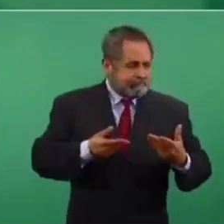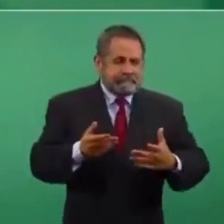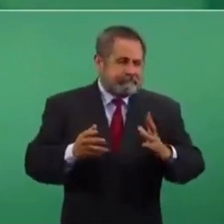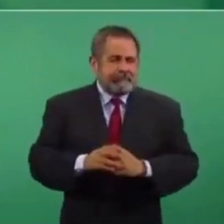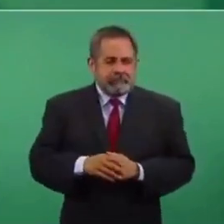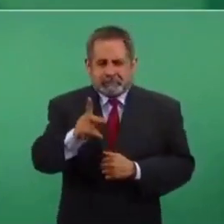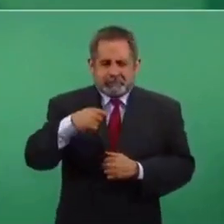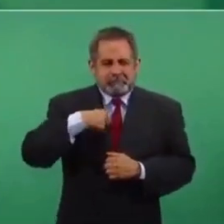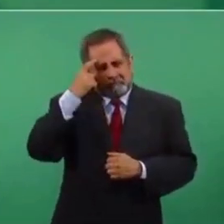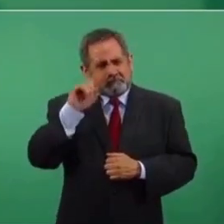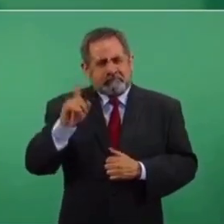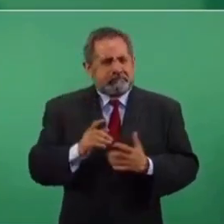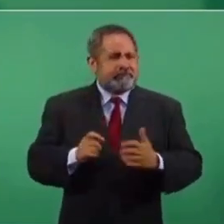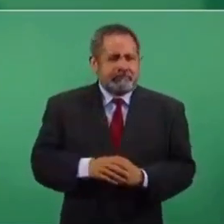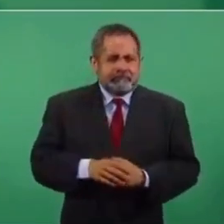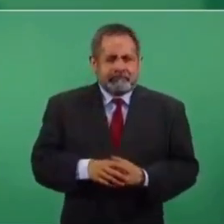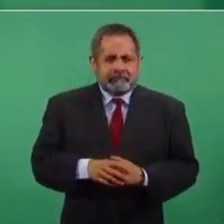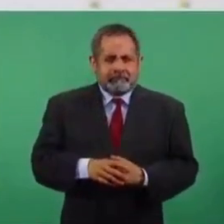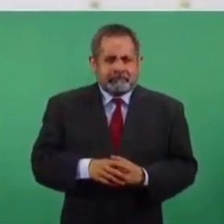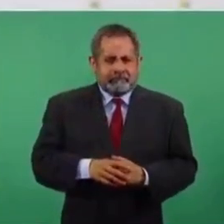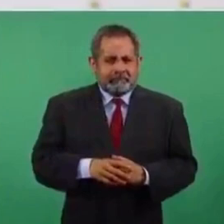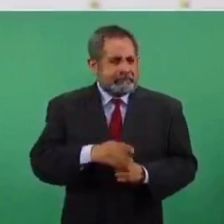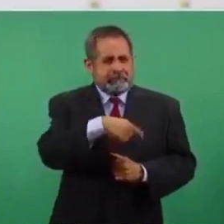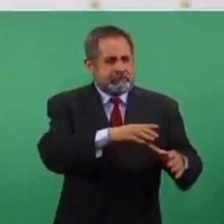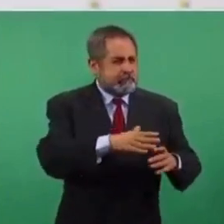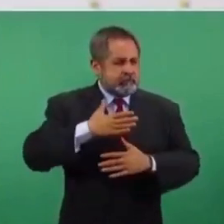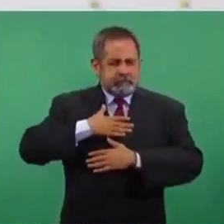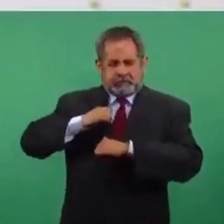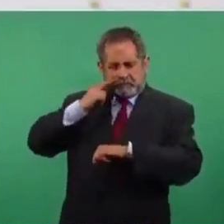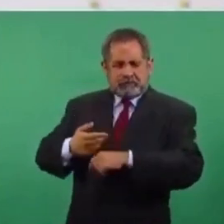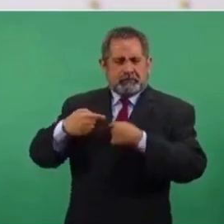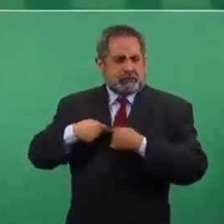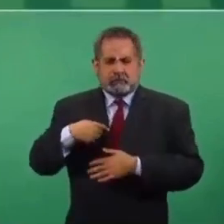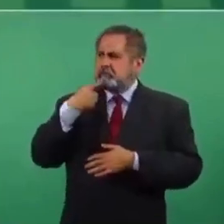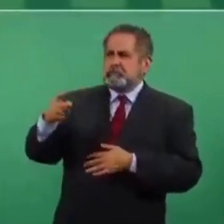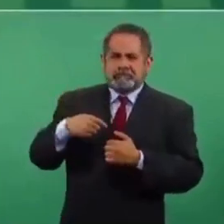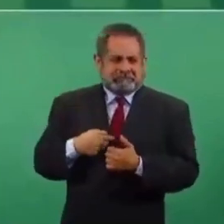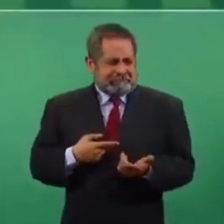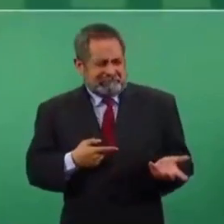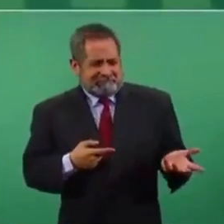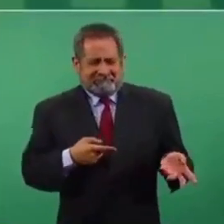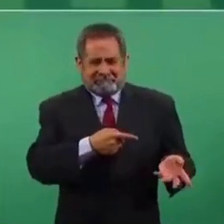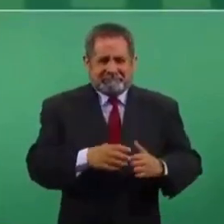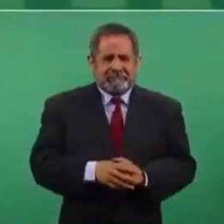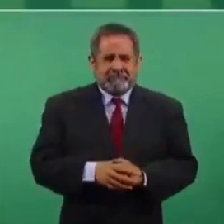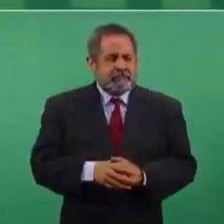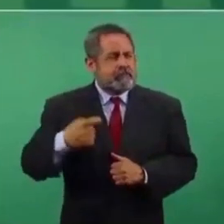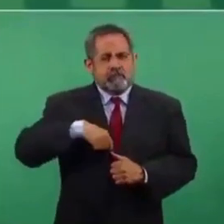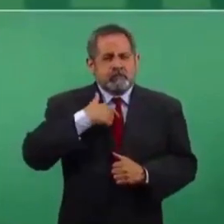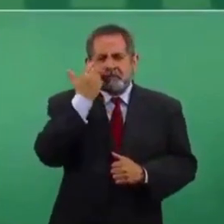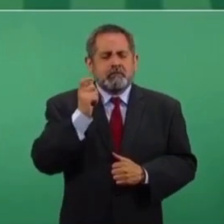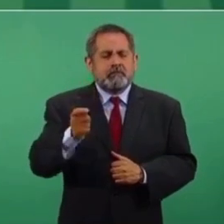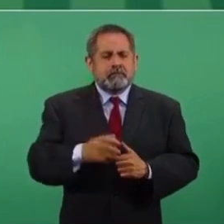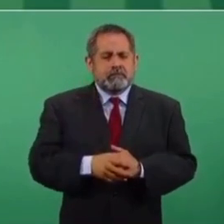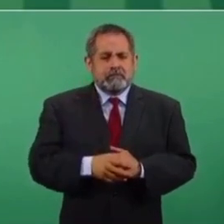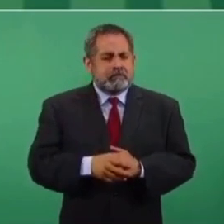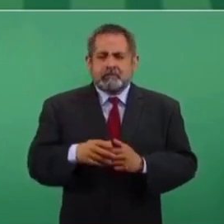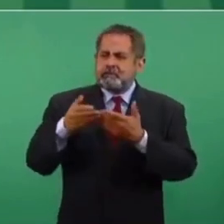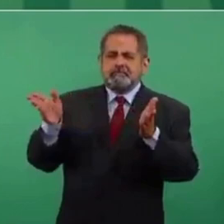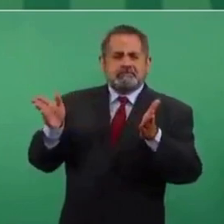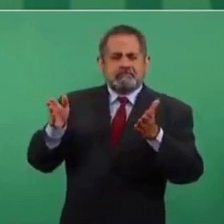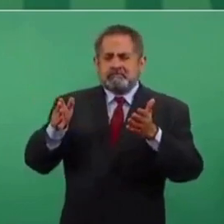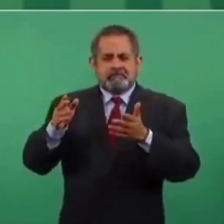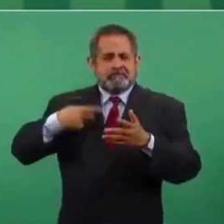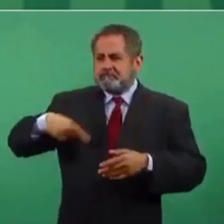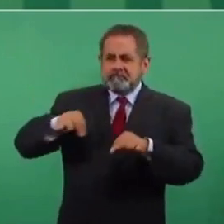pero no consideramos que nos correspondía denunciarlo. Porque queremos que la vida pública